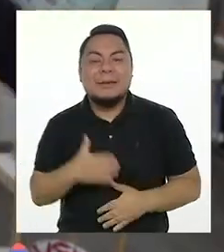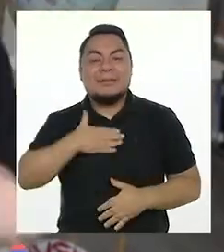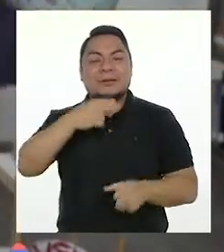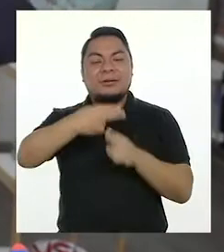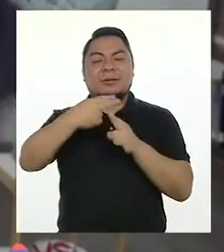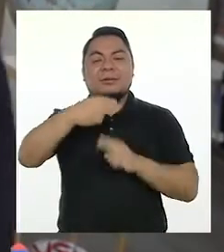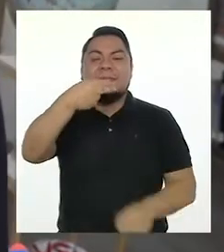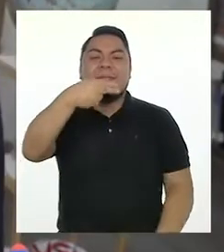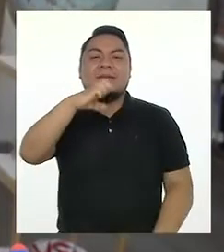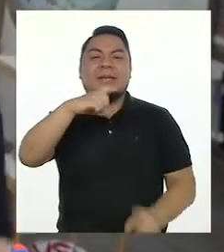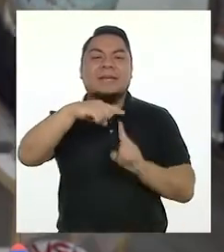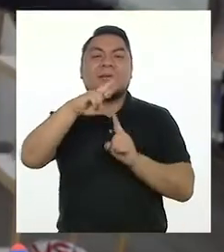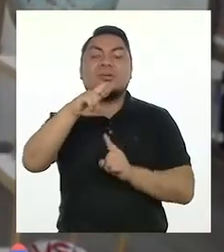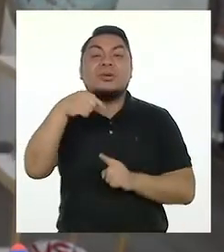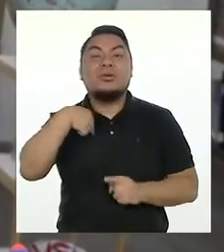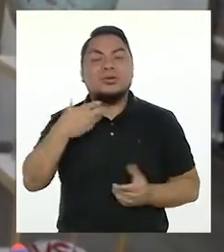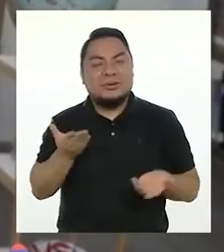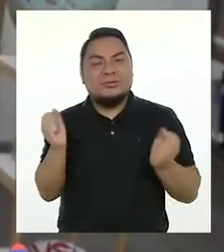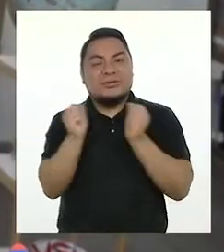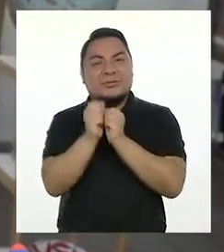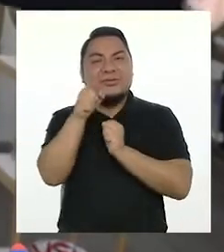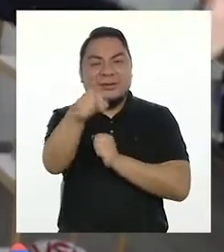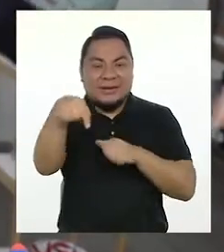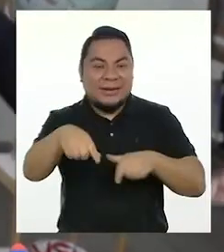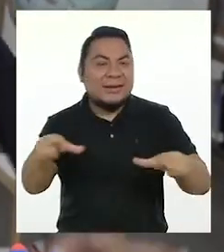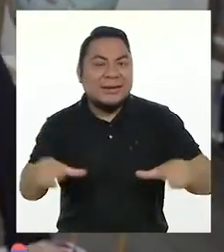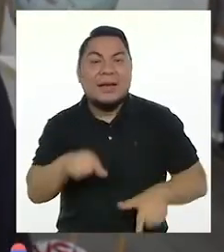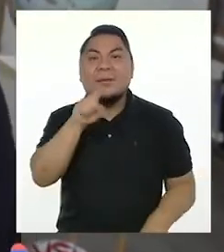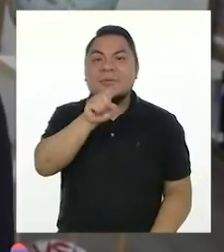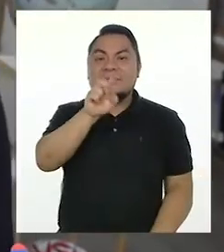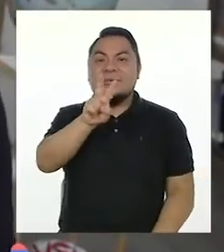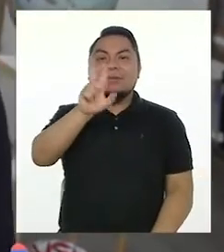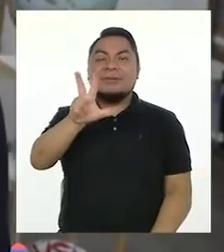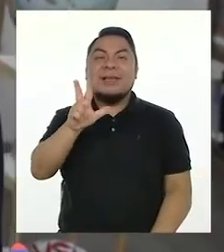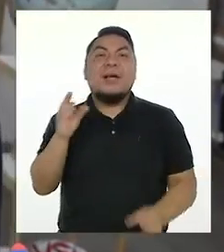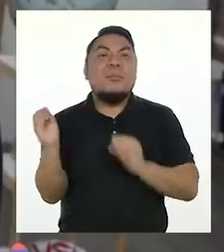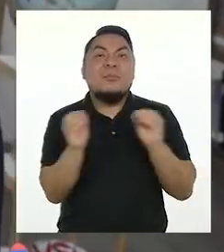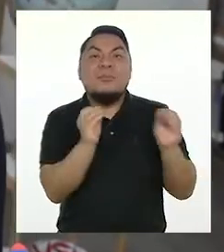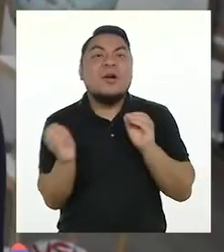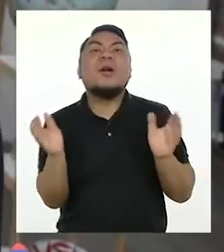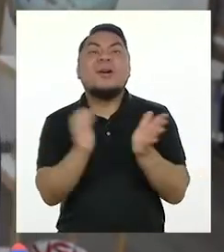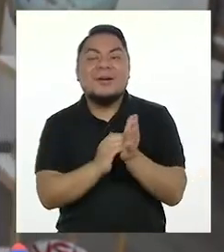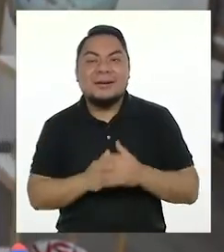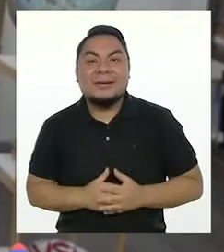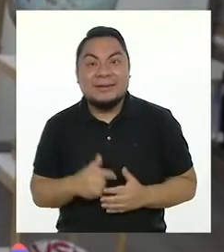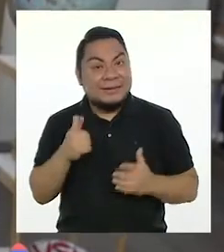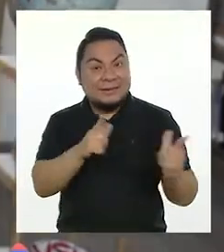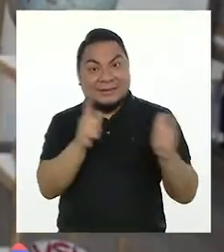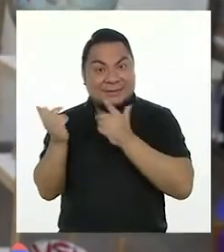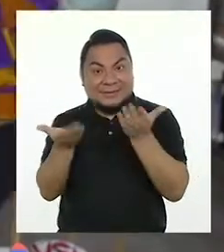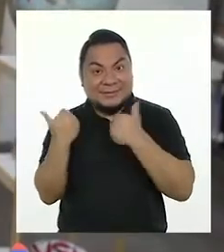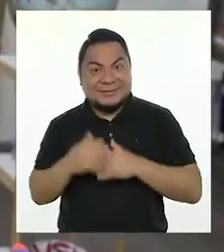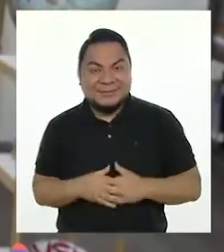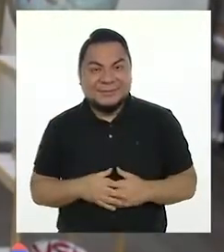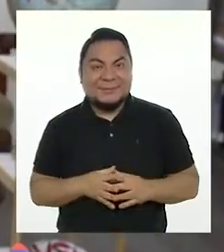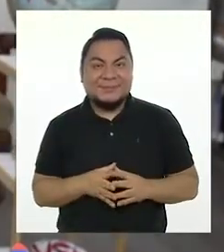Mi nombre es Héctor y estaré con ustedes en este espacio de 1, 2, 3, Me Muevo Otra Vez. Vamos a prepararnos.